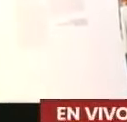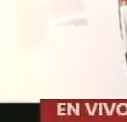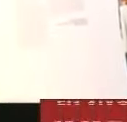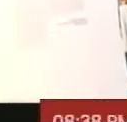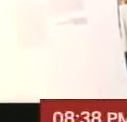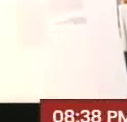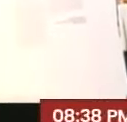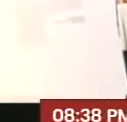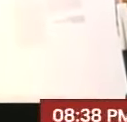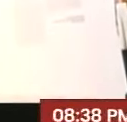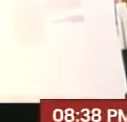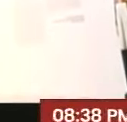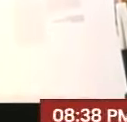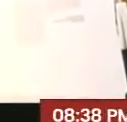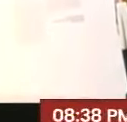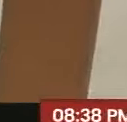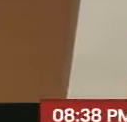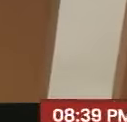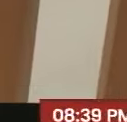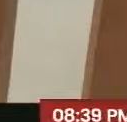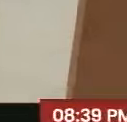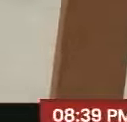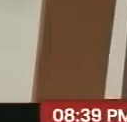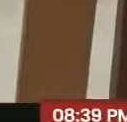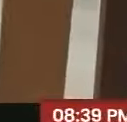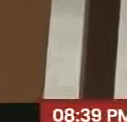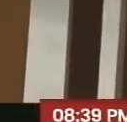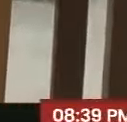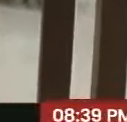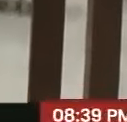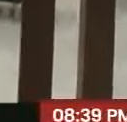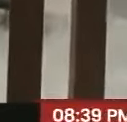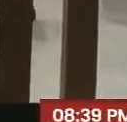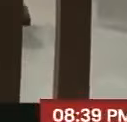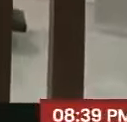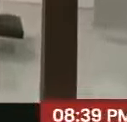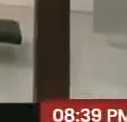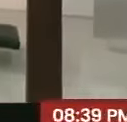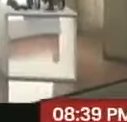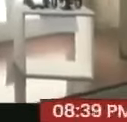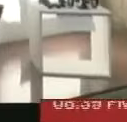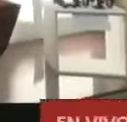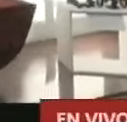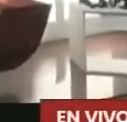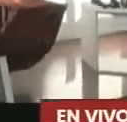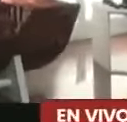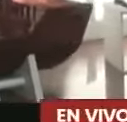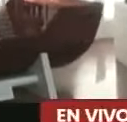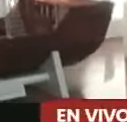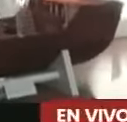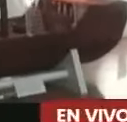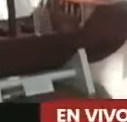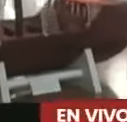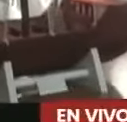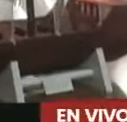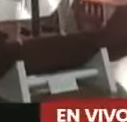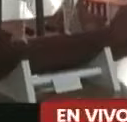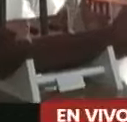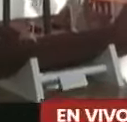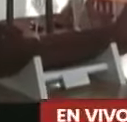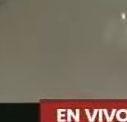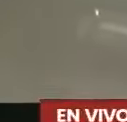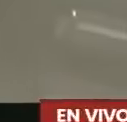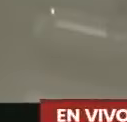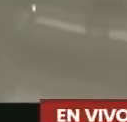¡Gracias! decidido celebrar este nuevo momento de la Galería de Arte Nacional sacando nuestros